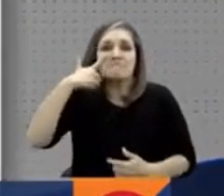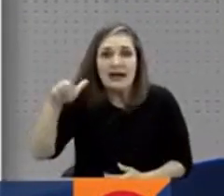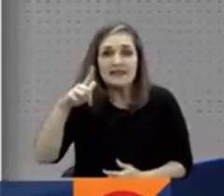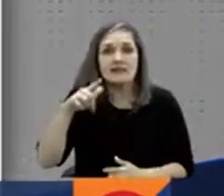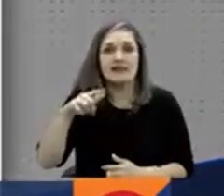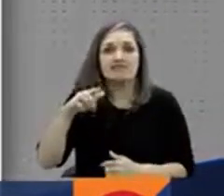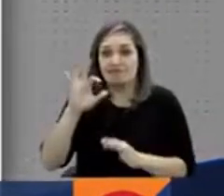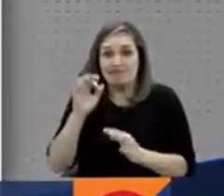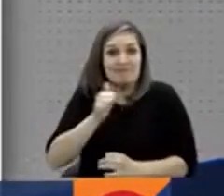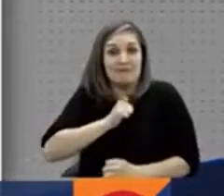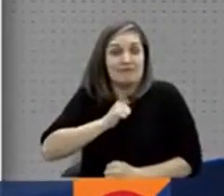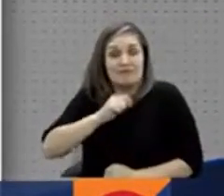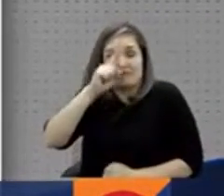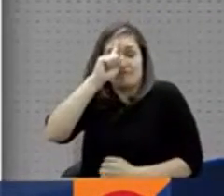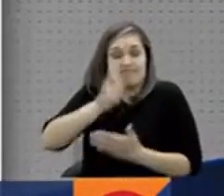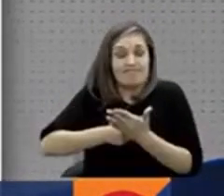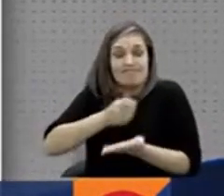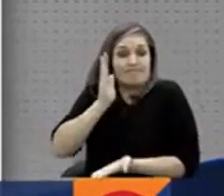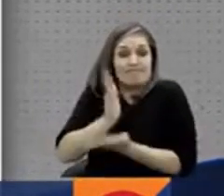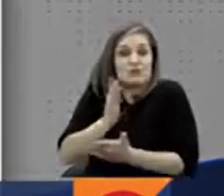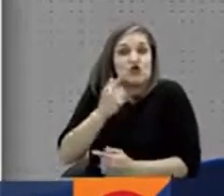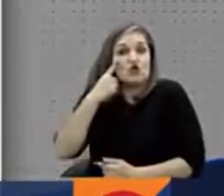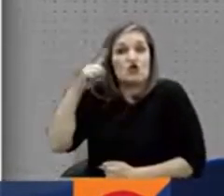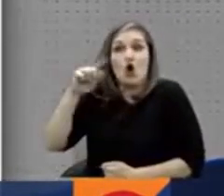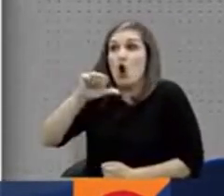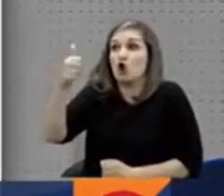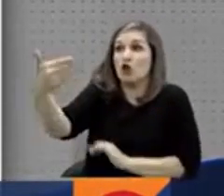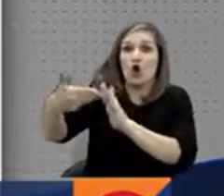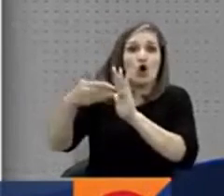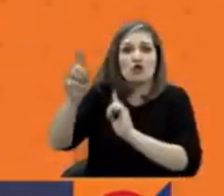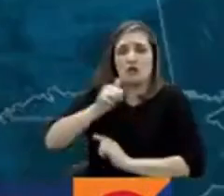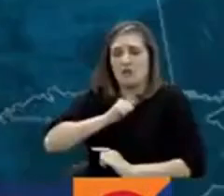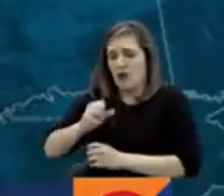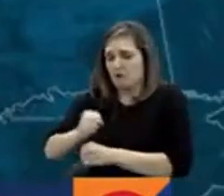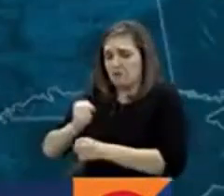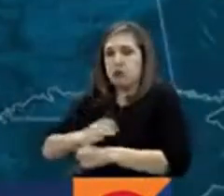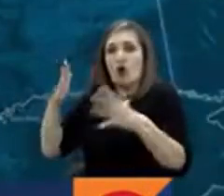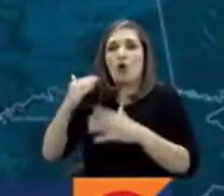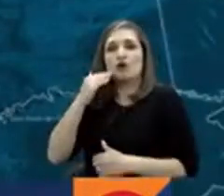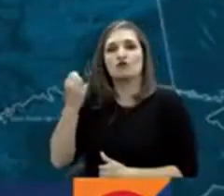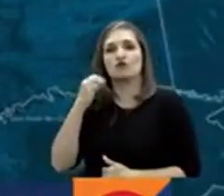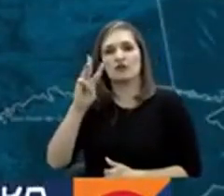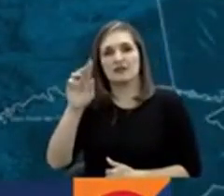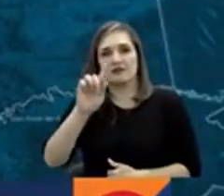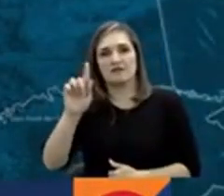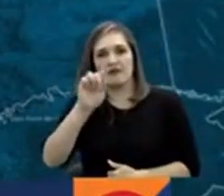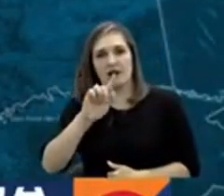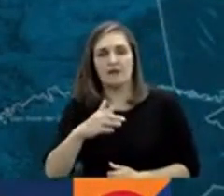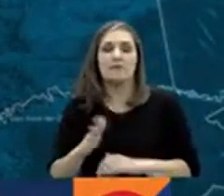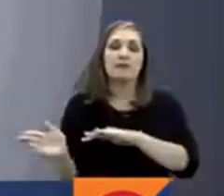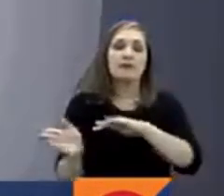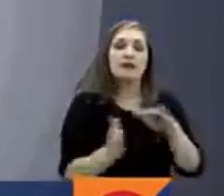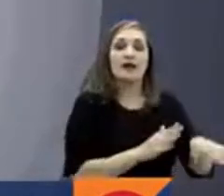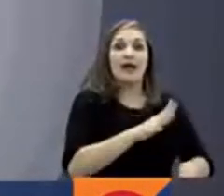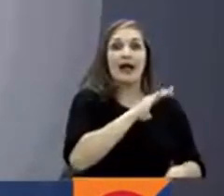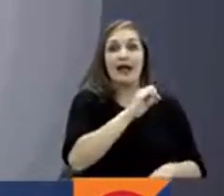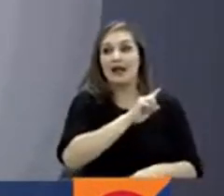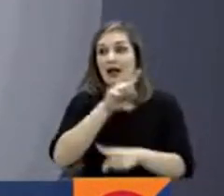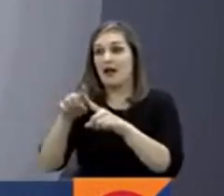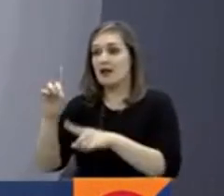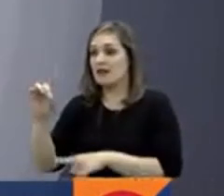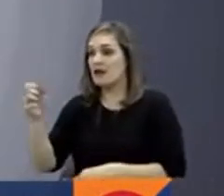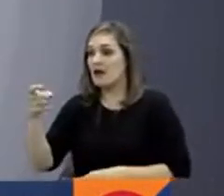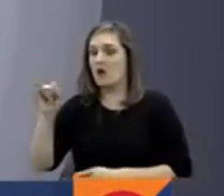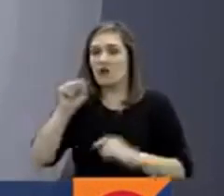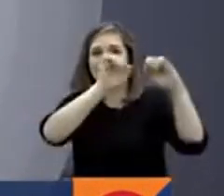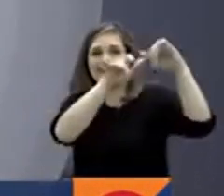una granada de mano en Puerto Asís, Putumayo, el pasado 3 de febrero. Permanece bloqueada la vía Calidagua en el Valle del Cauca por